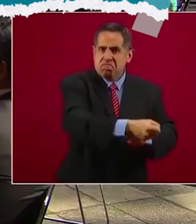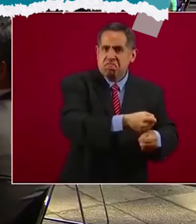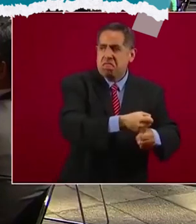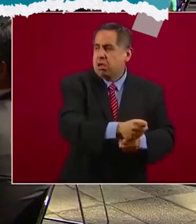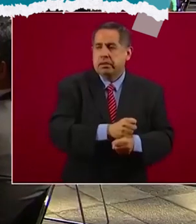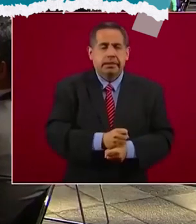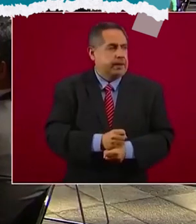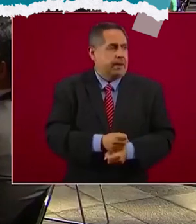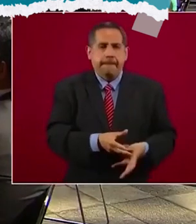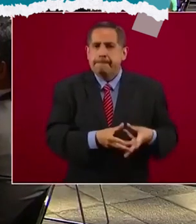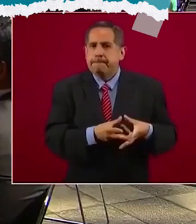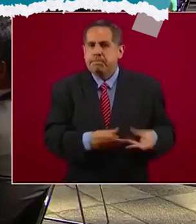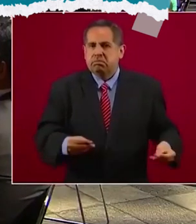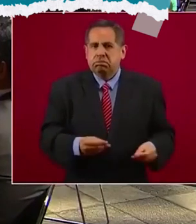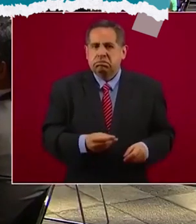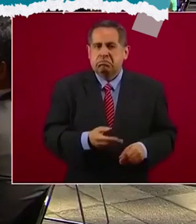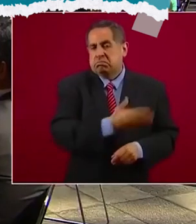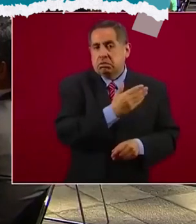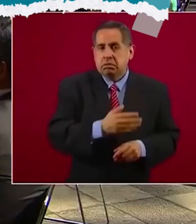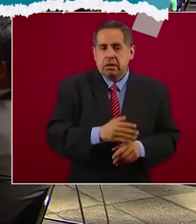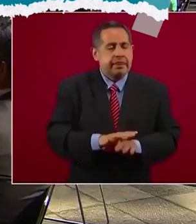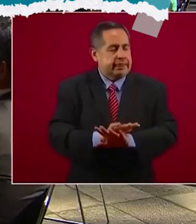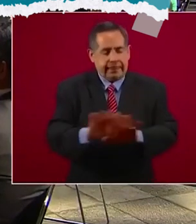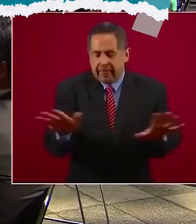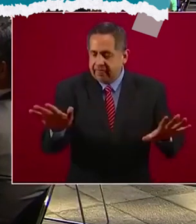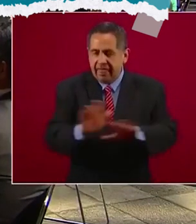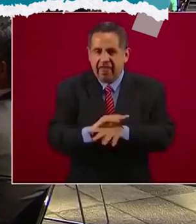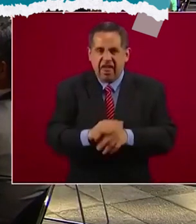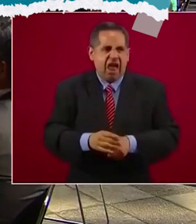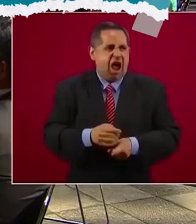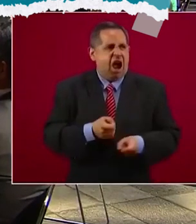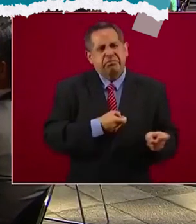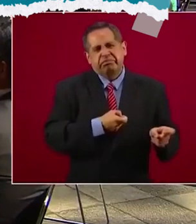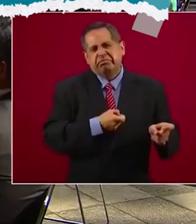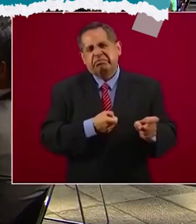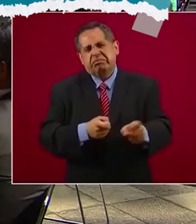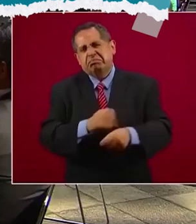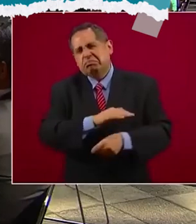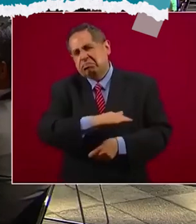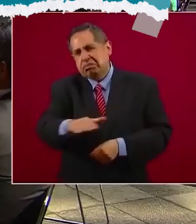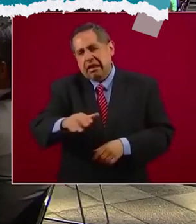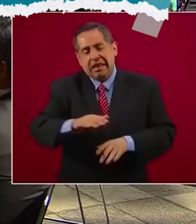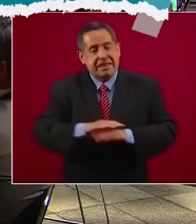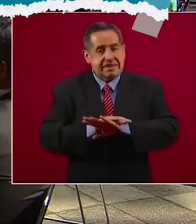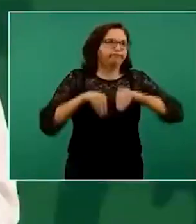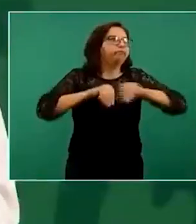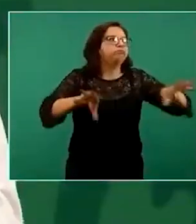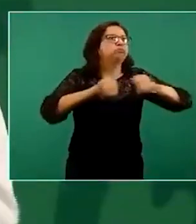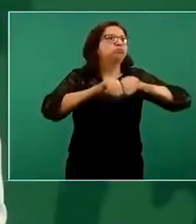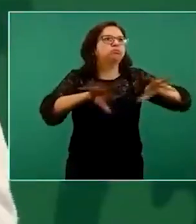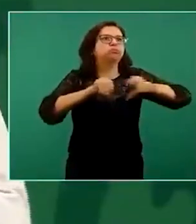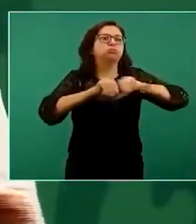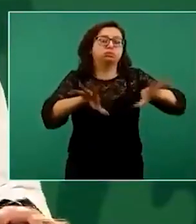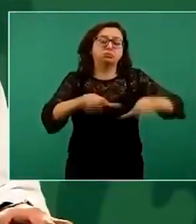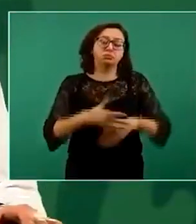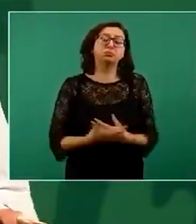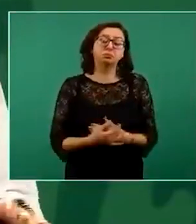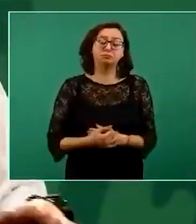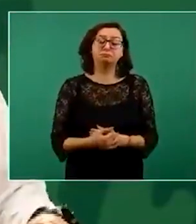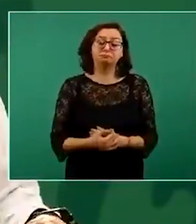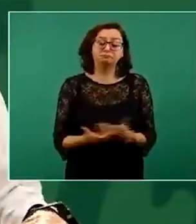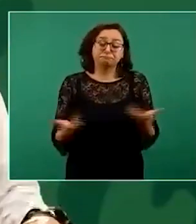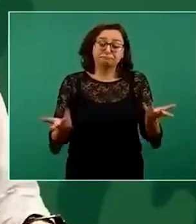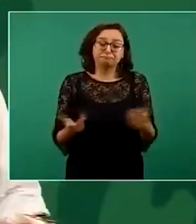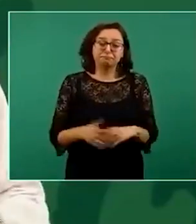desapariciones ni masacres. Se respetan los derechos humanos. Ha habido también en estos medios